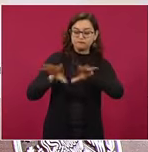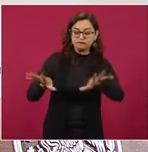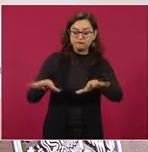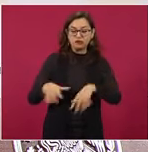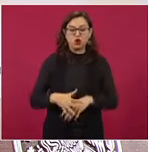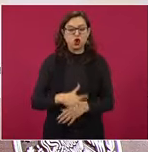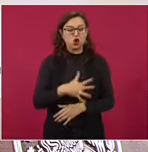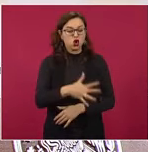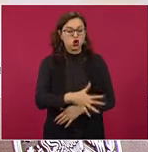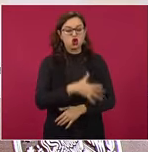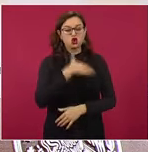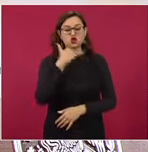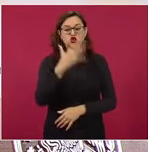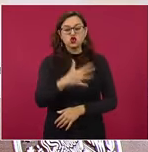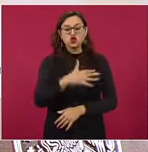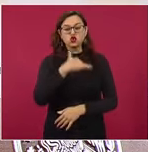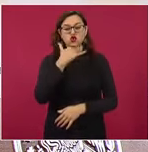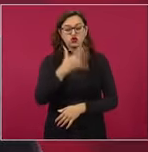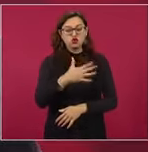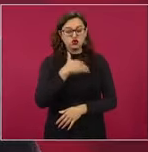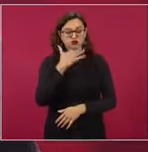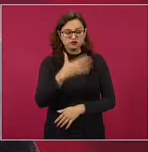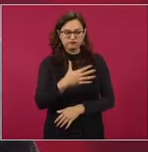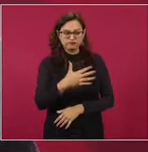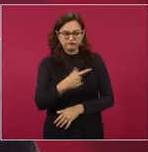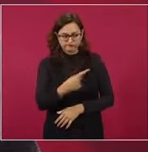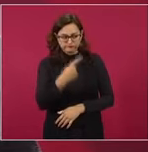que avergüence la corrupción,